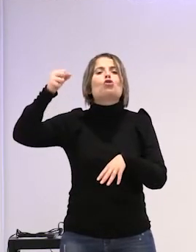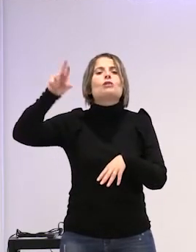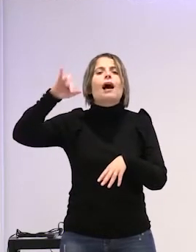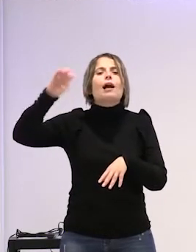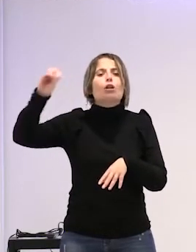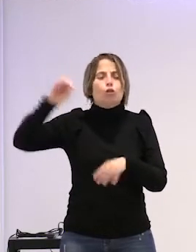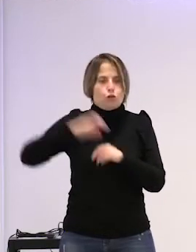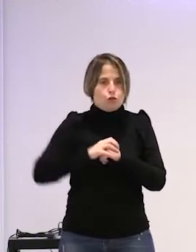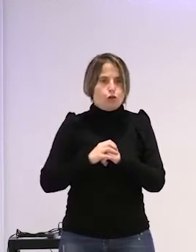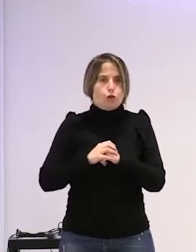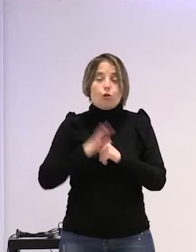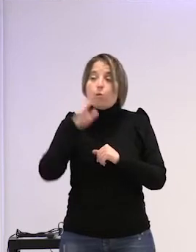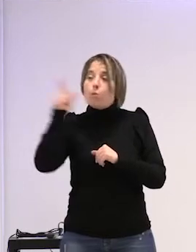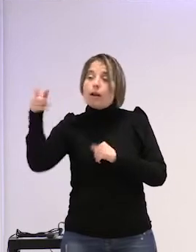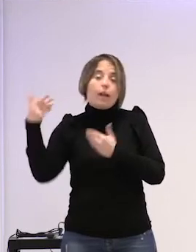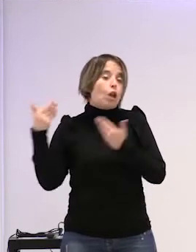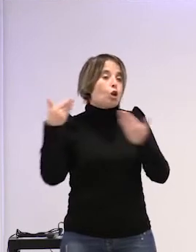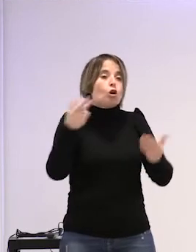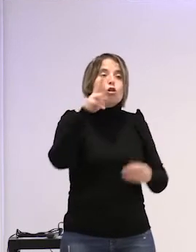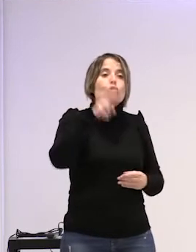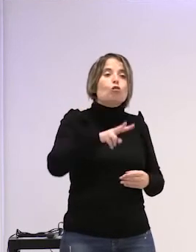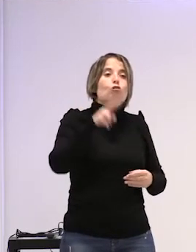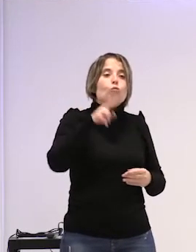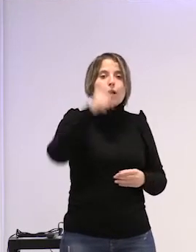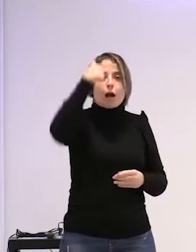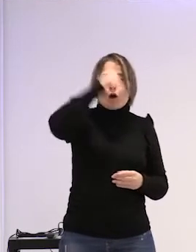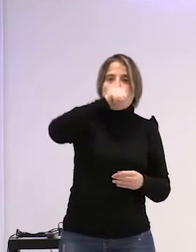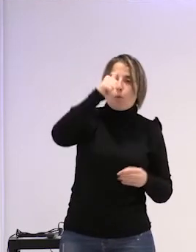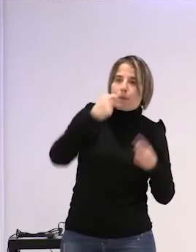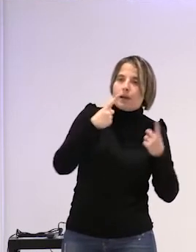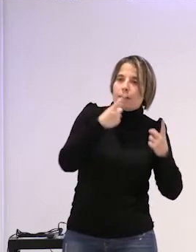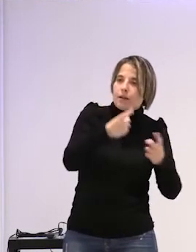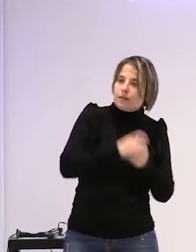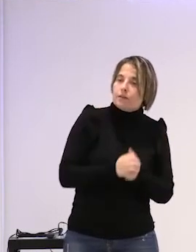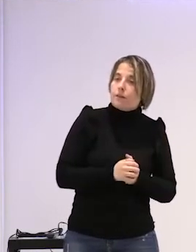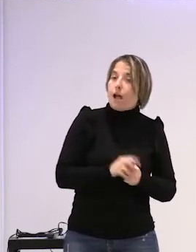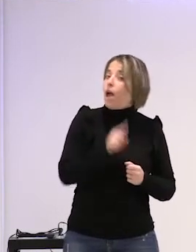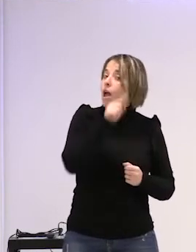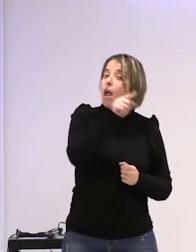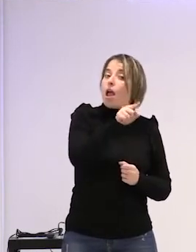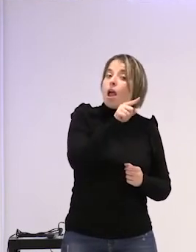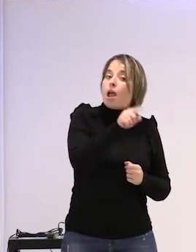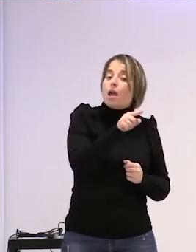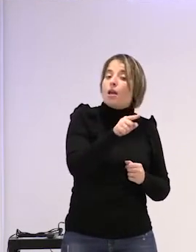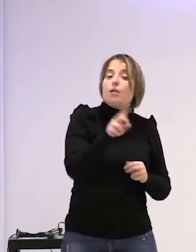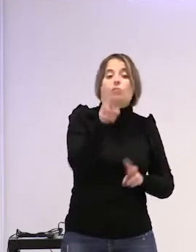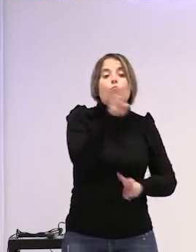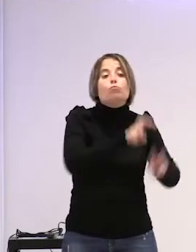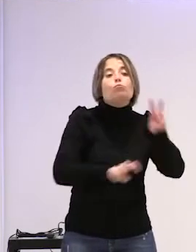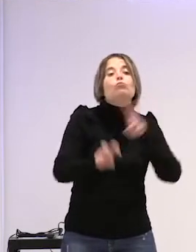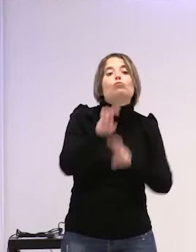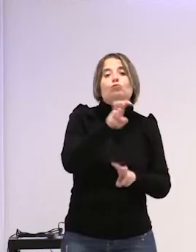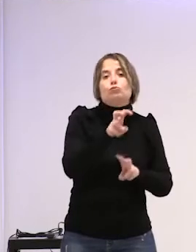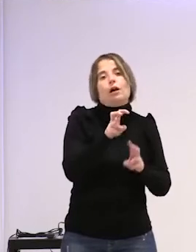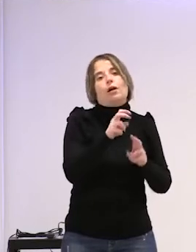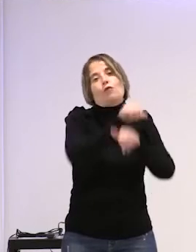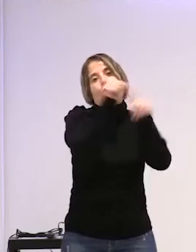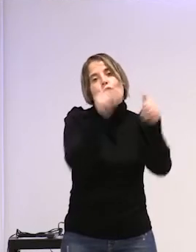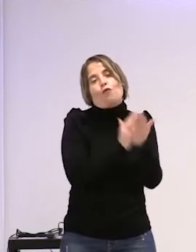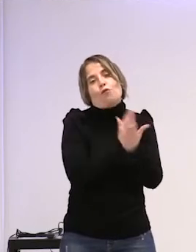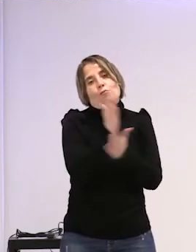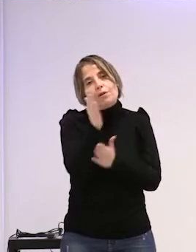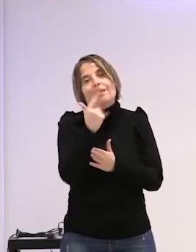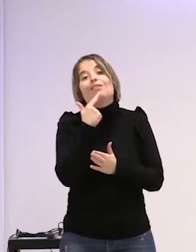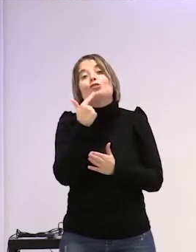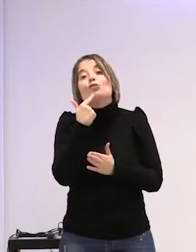Rosario porque nunca le dio a él lo que necesitaba como hombre y entonces él tuvo que buscarlo por otros lados el